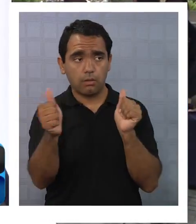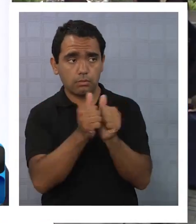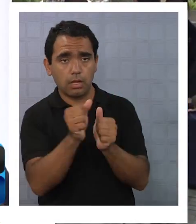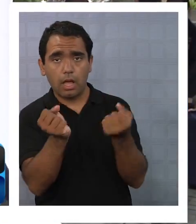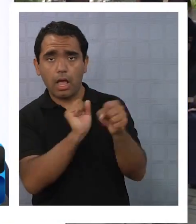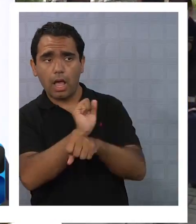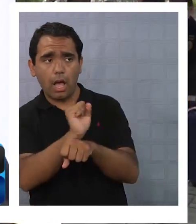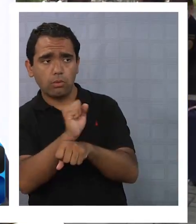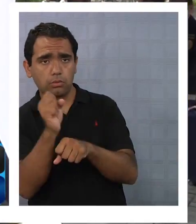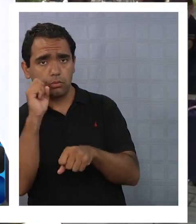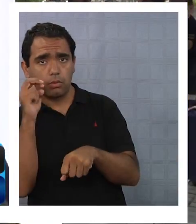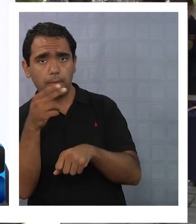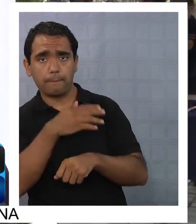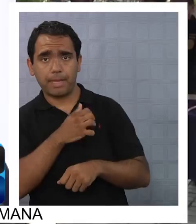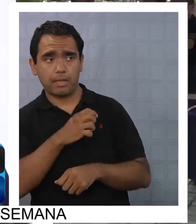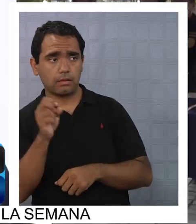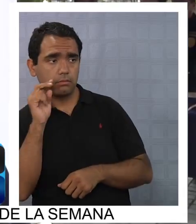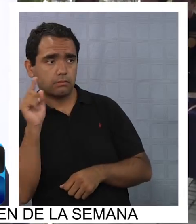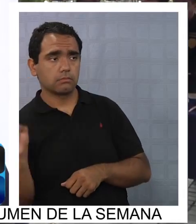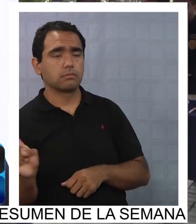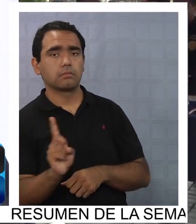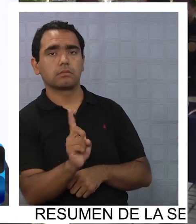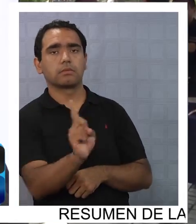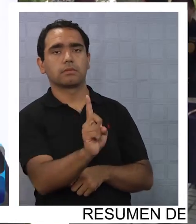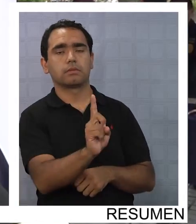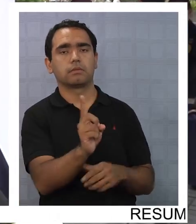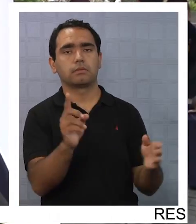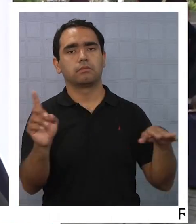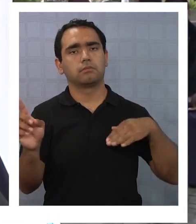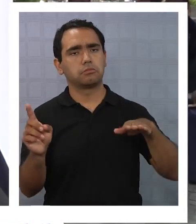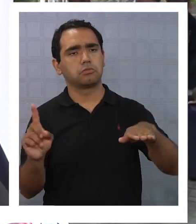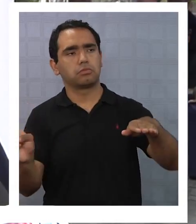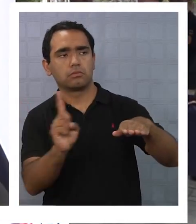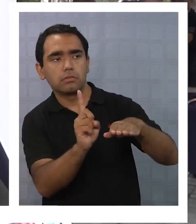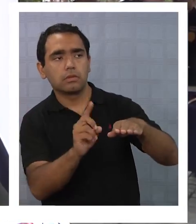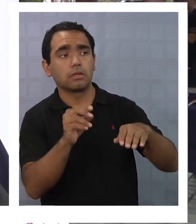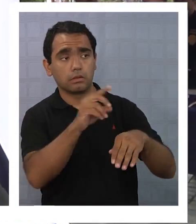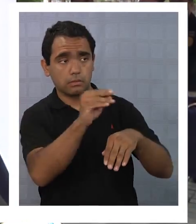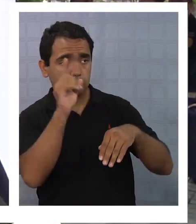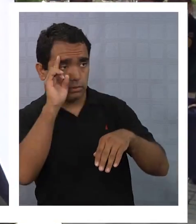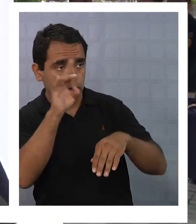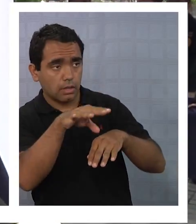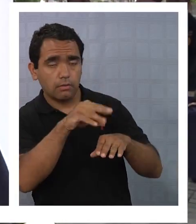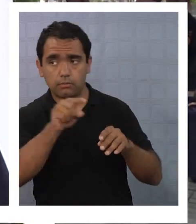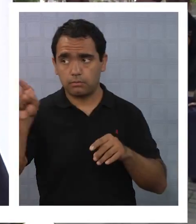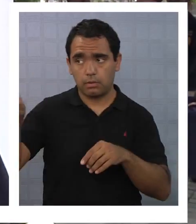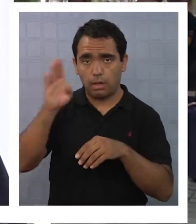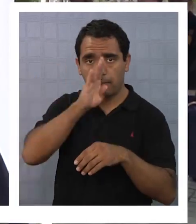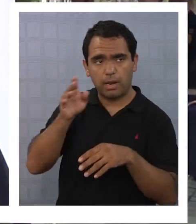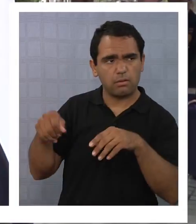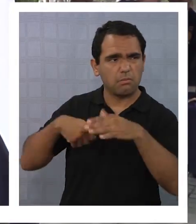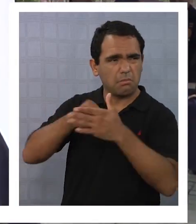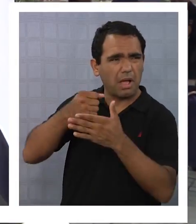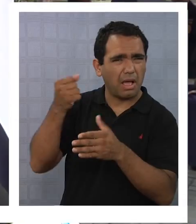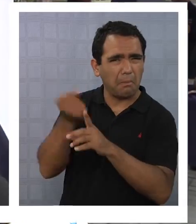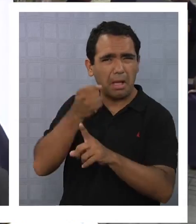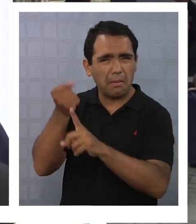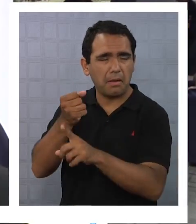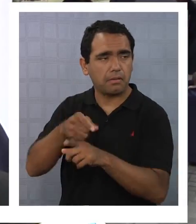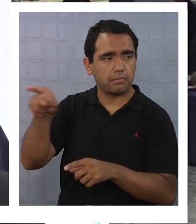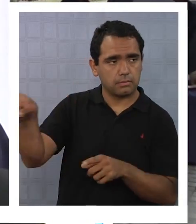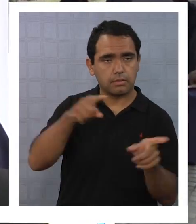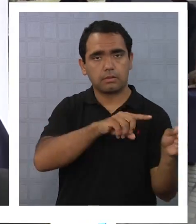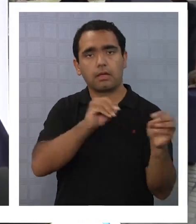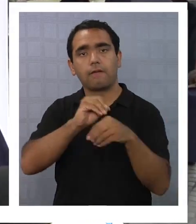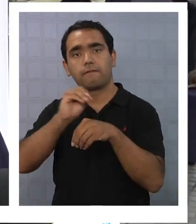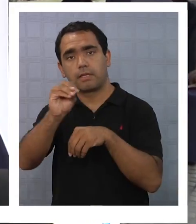policiales, a vehículos de la PDI. Cuando alguien tenga algún antecedente puntual, ¿no es cierto?, de daño, de maltrato a algún animal, cualquier persona se puede concurrir tanto a los